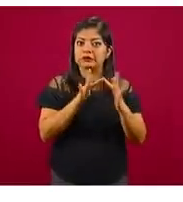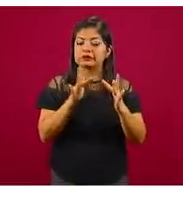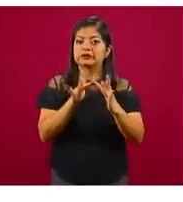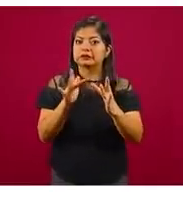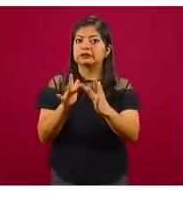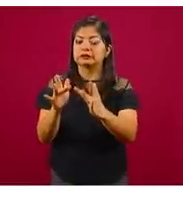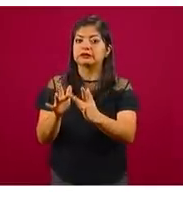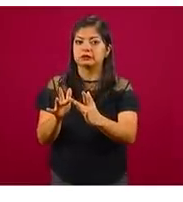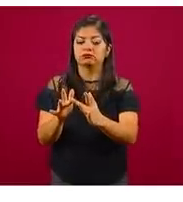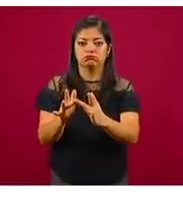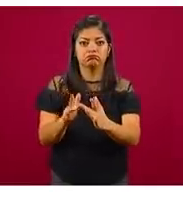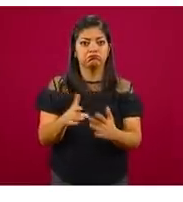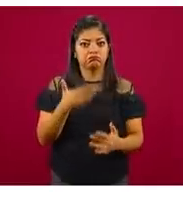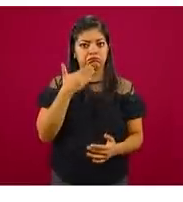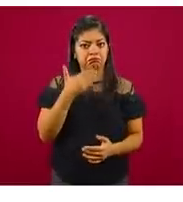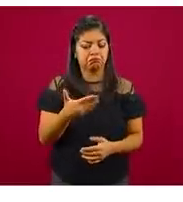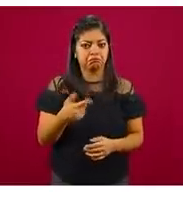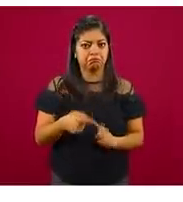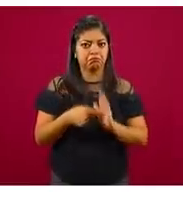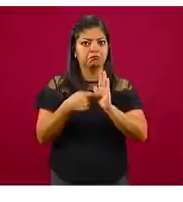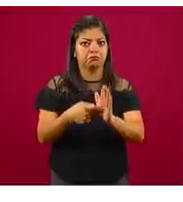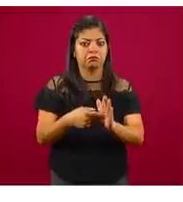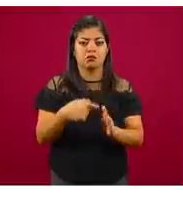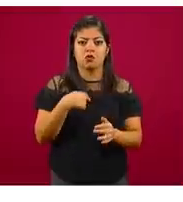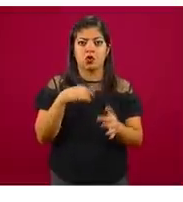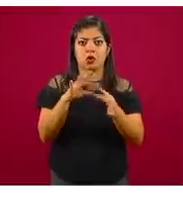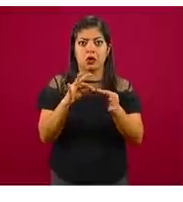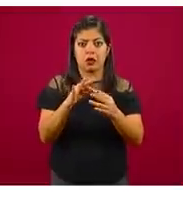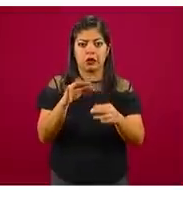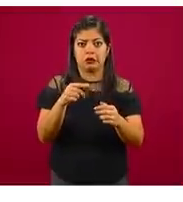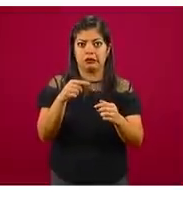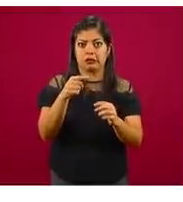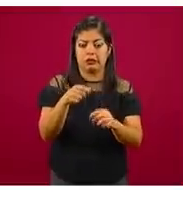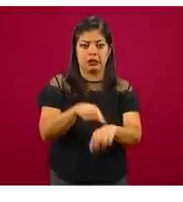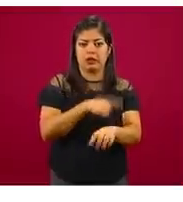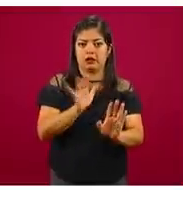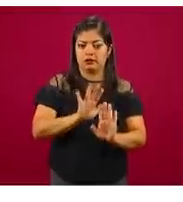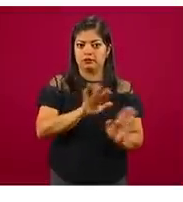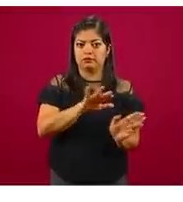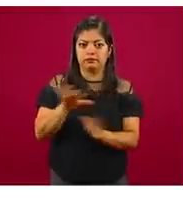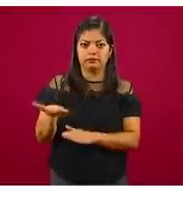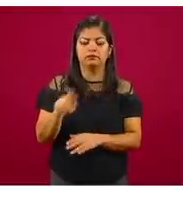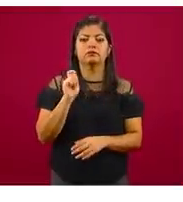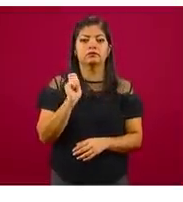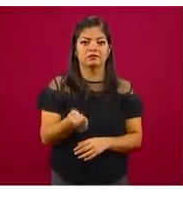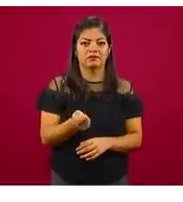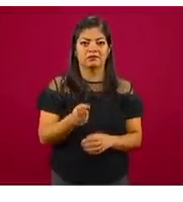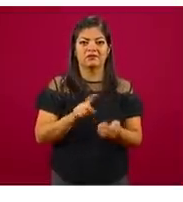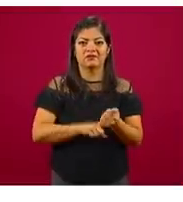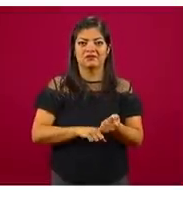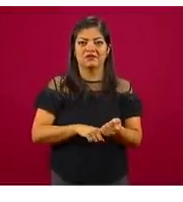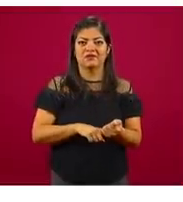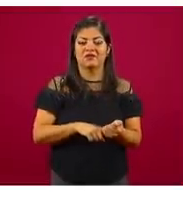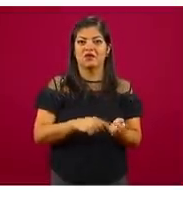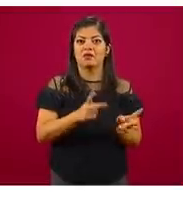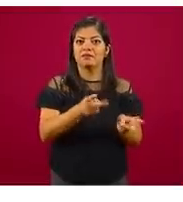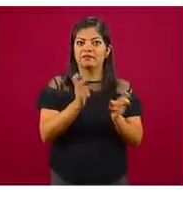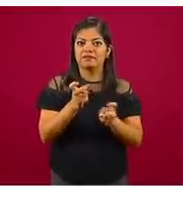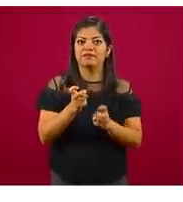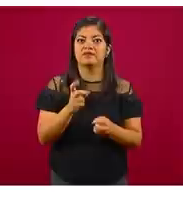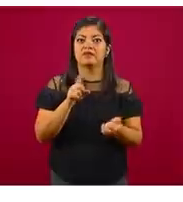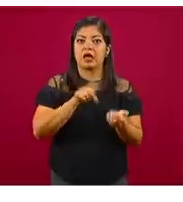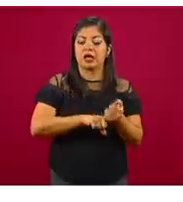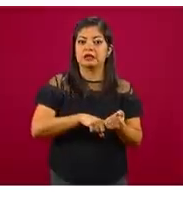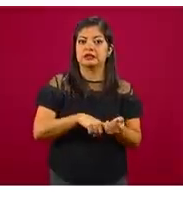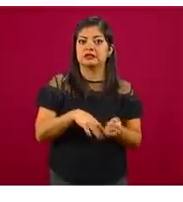nos ha dado un muy buen resultado. No me detengo, adelante. Incidencia delictiva nacional del fuero federal. Pueden ver